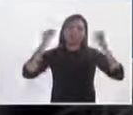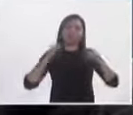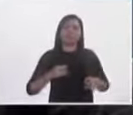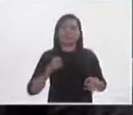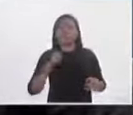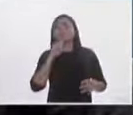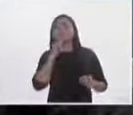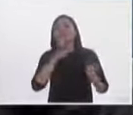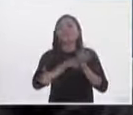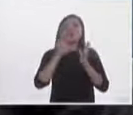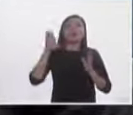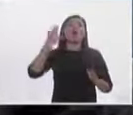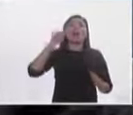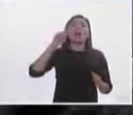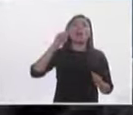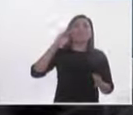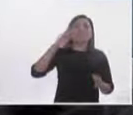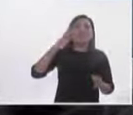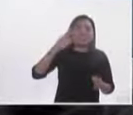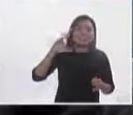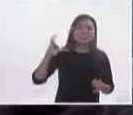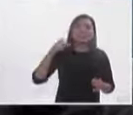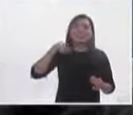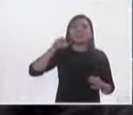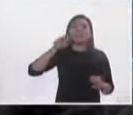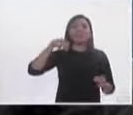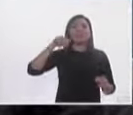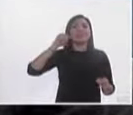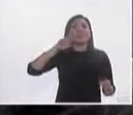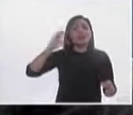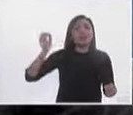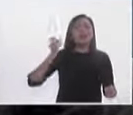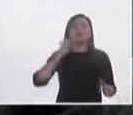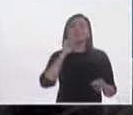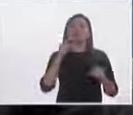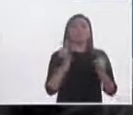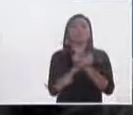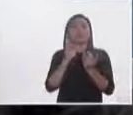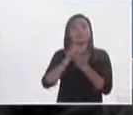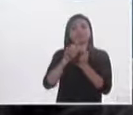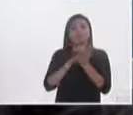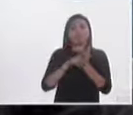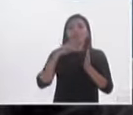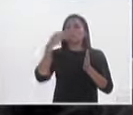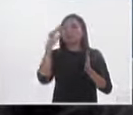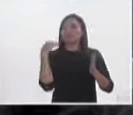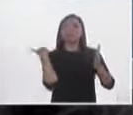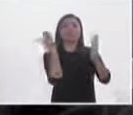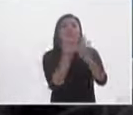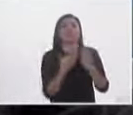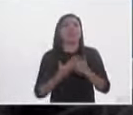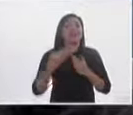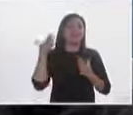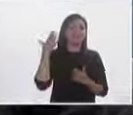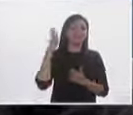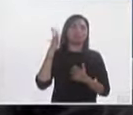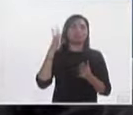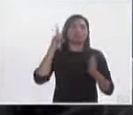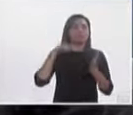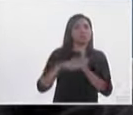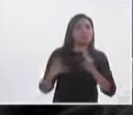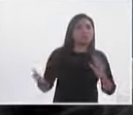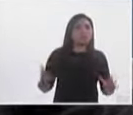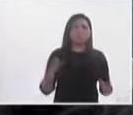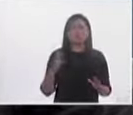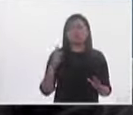Campeche Quintana Roo promovieron esto hicieron algunas reformas en los primeros años 2000 la primera década